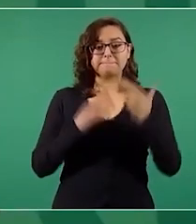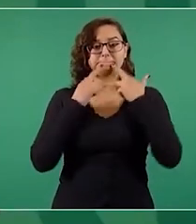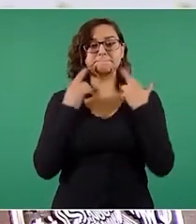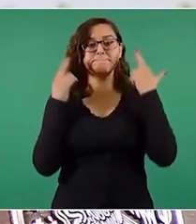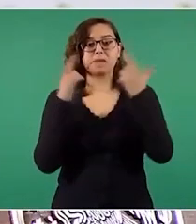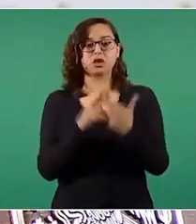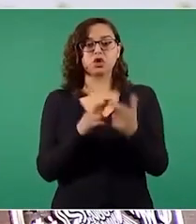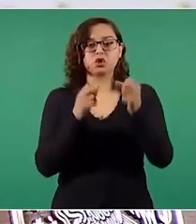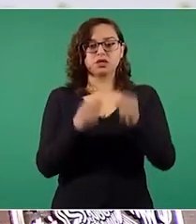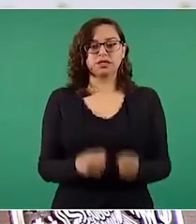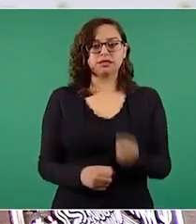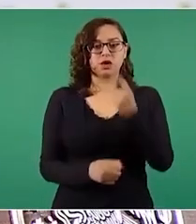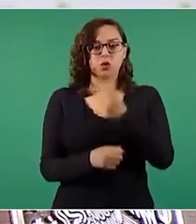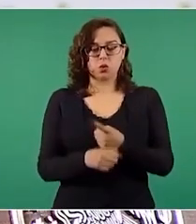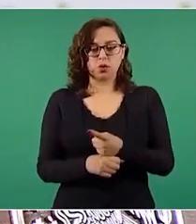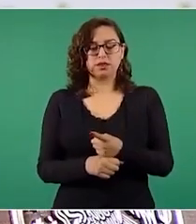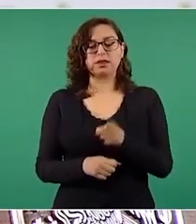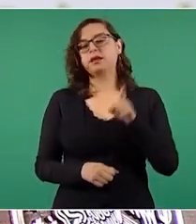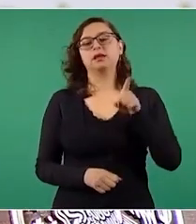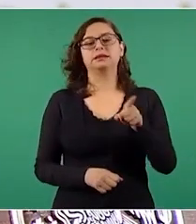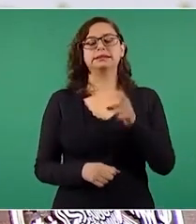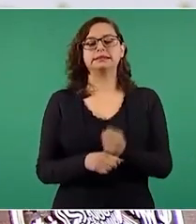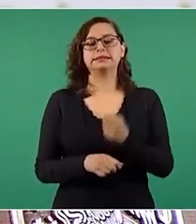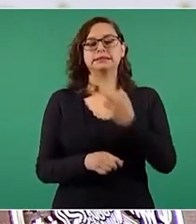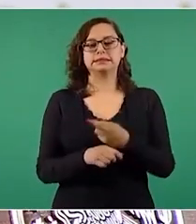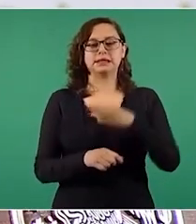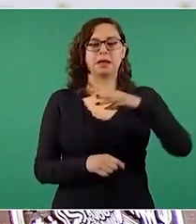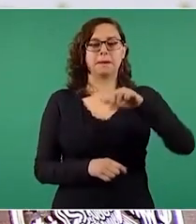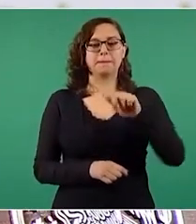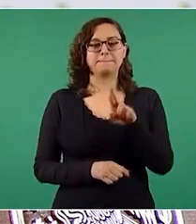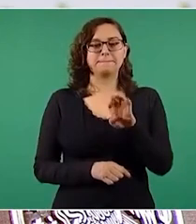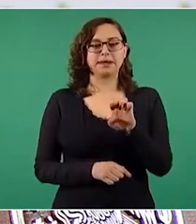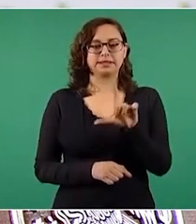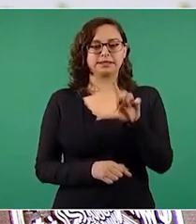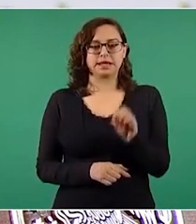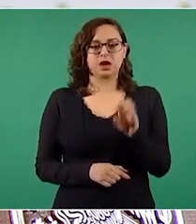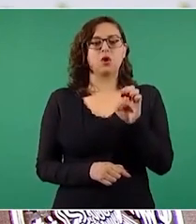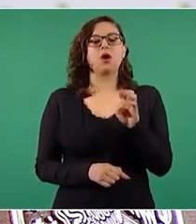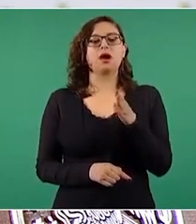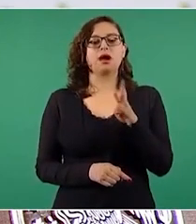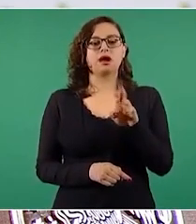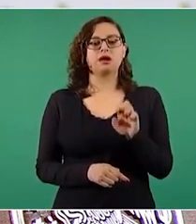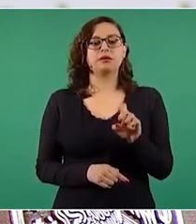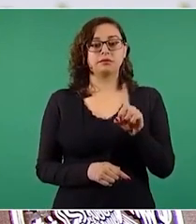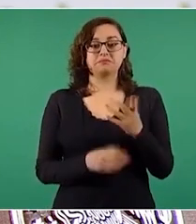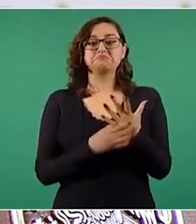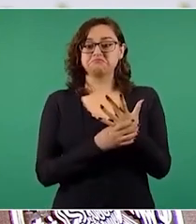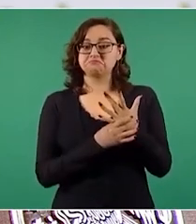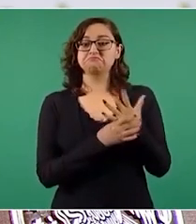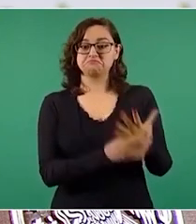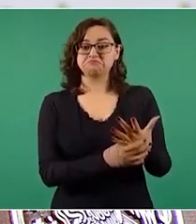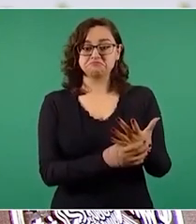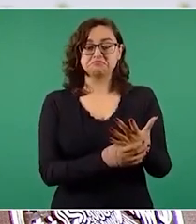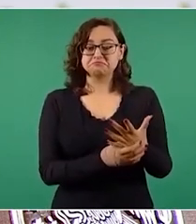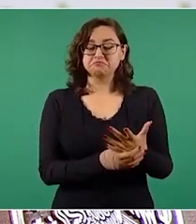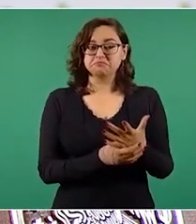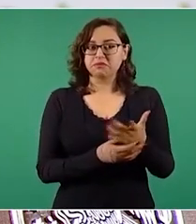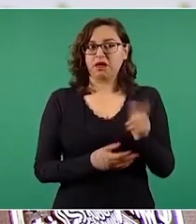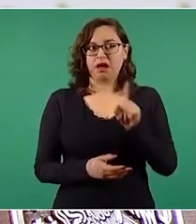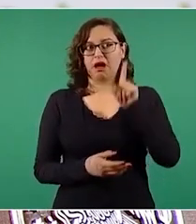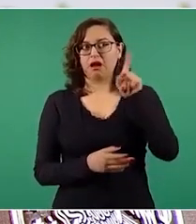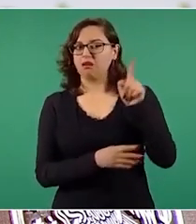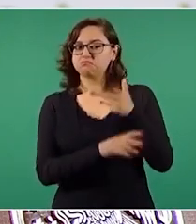el secretario Marcelo Ebrard habló de esto, de que hay mucho interés